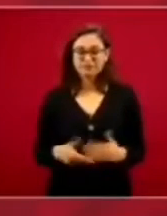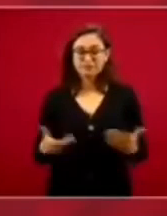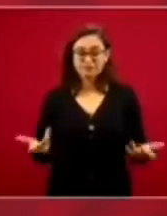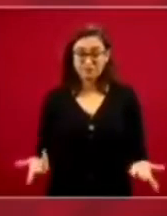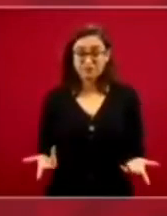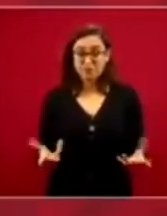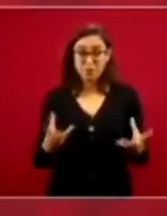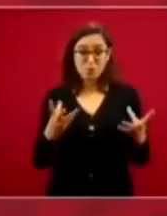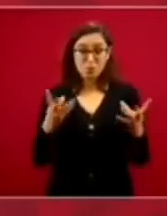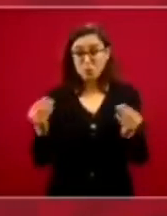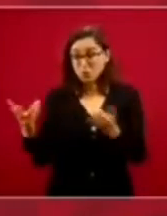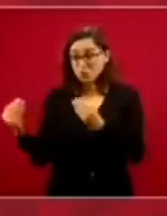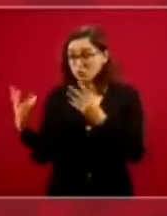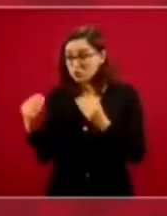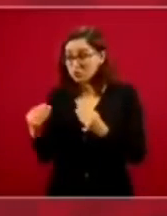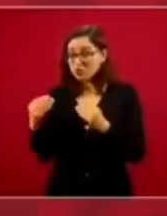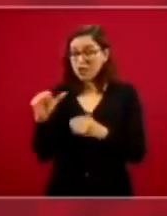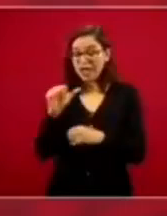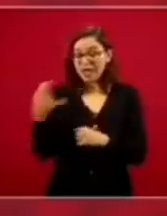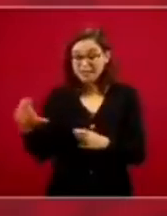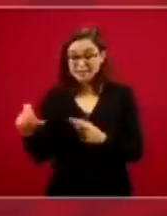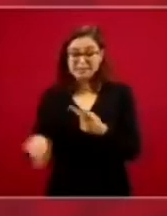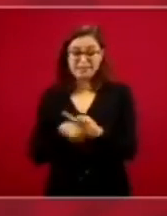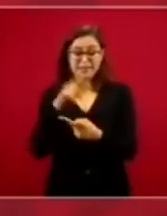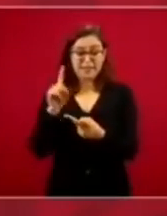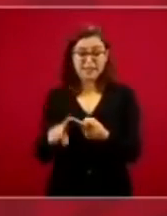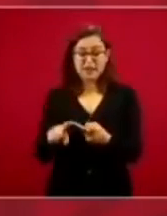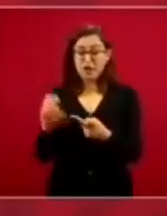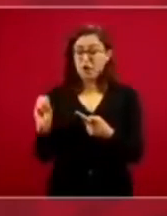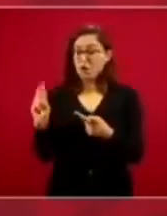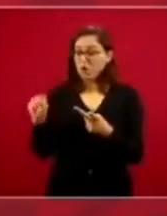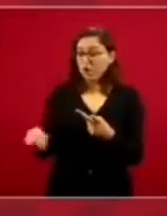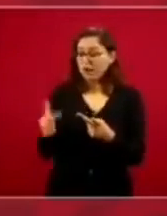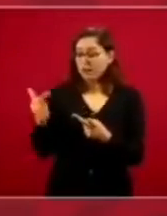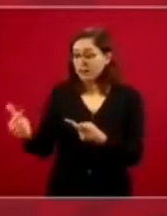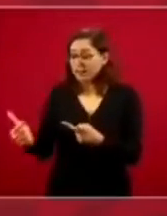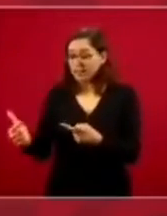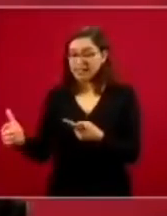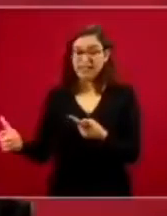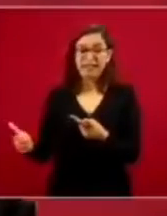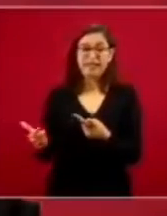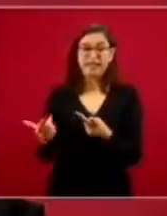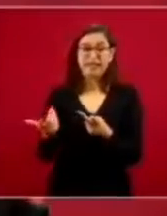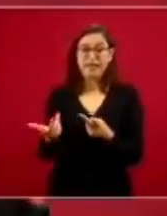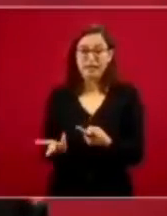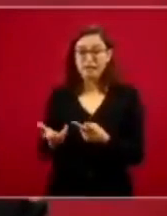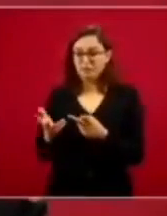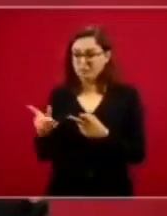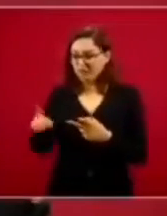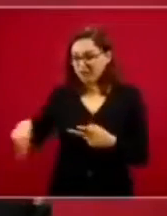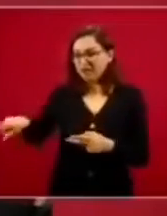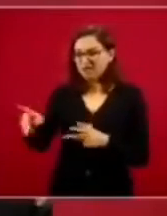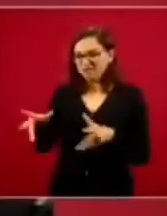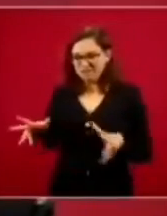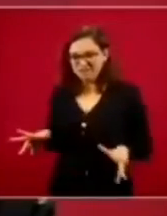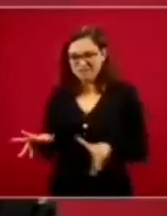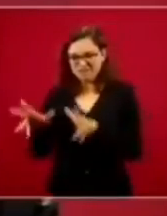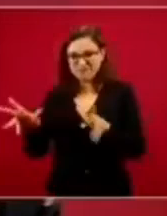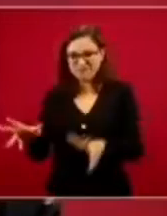civil, de organizaciones no gubernamentales que lo fomentaron